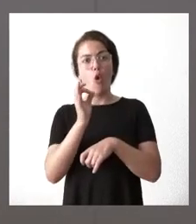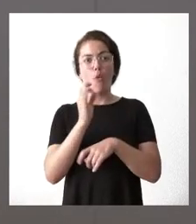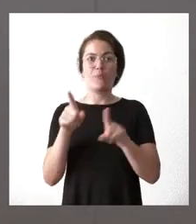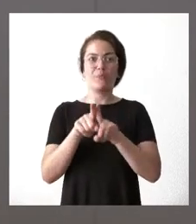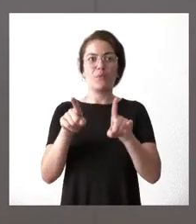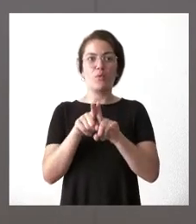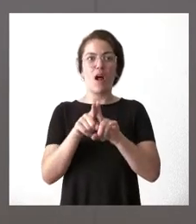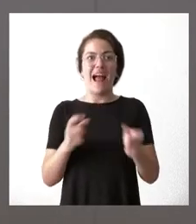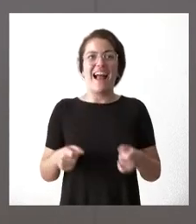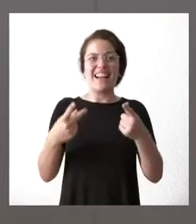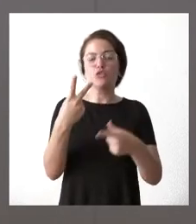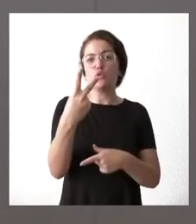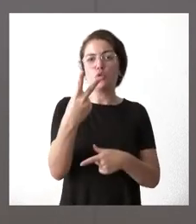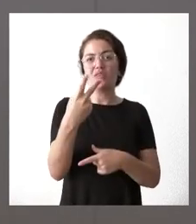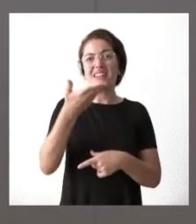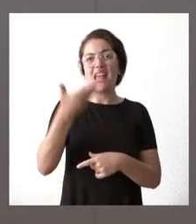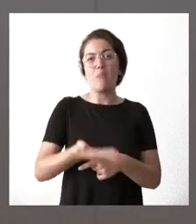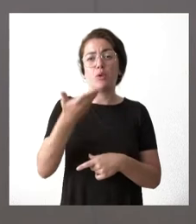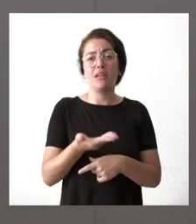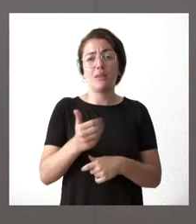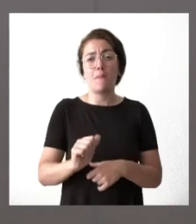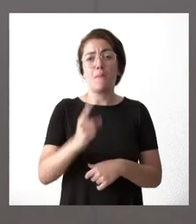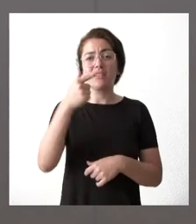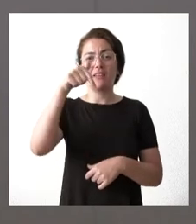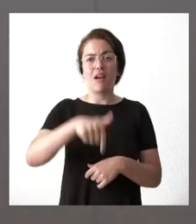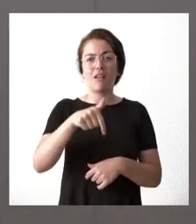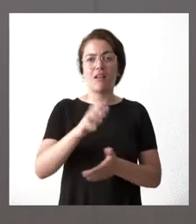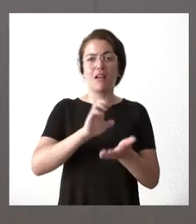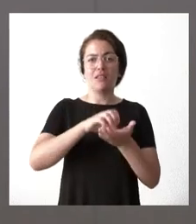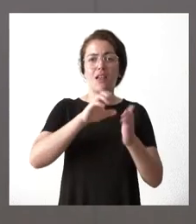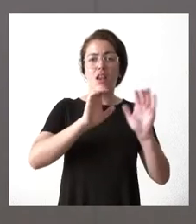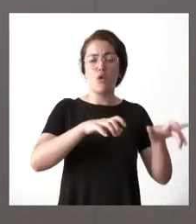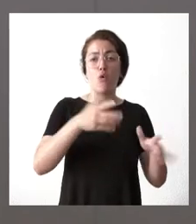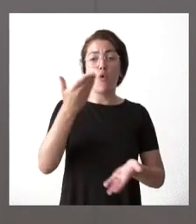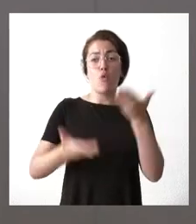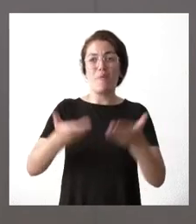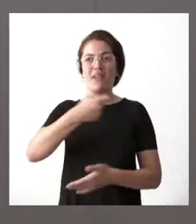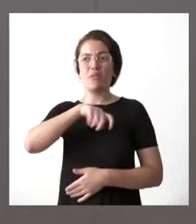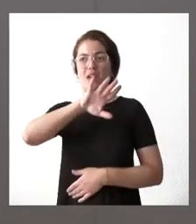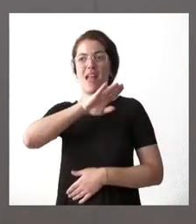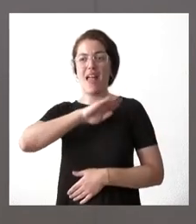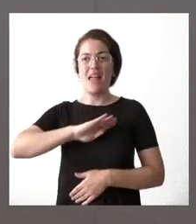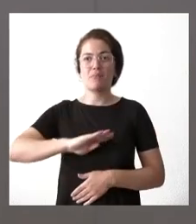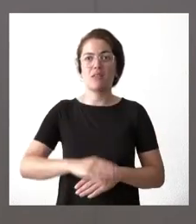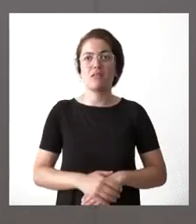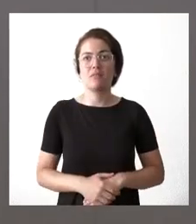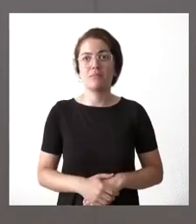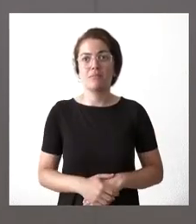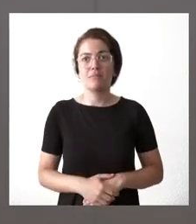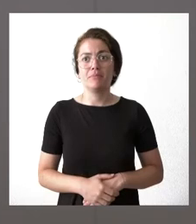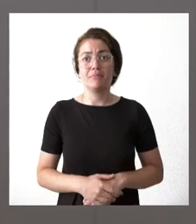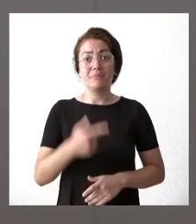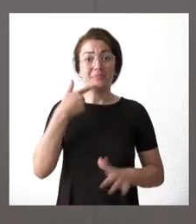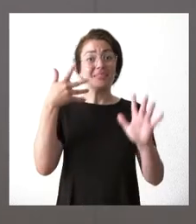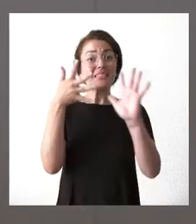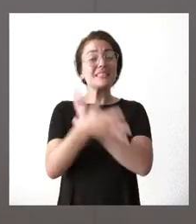que tienen algo más de peso en Castilla y León que en el conjunto nacional y eso determina lógicamente que el diferente crecimiento